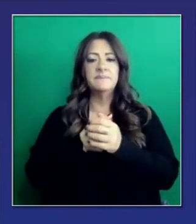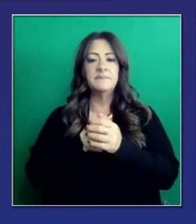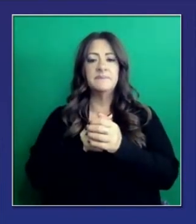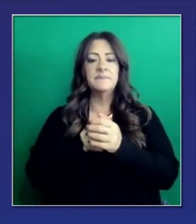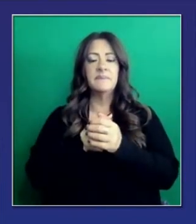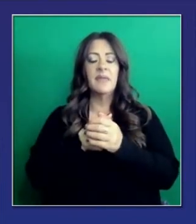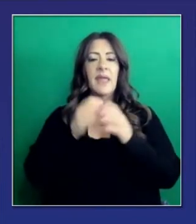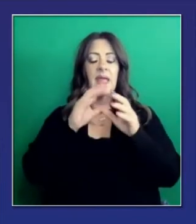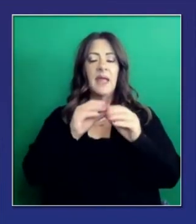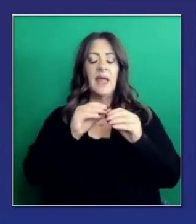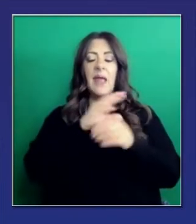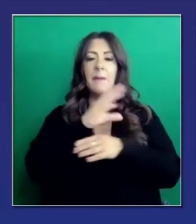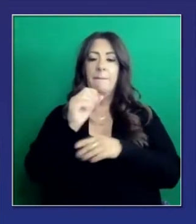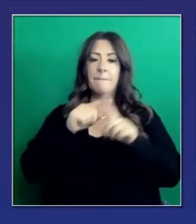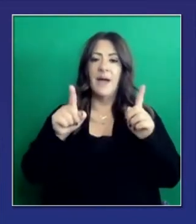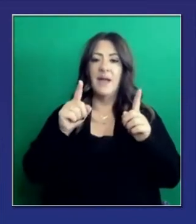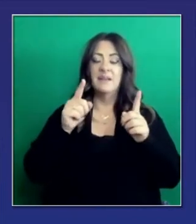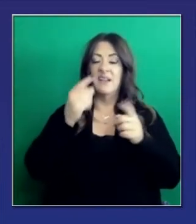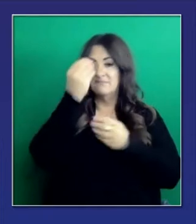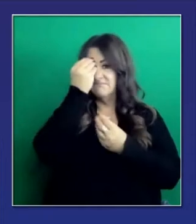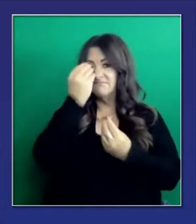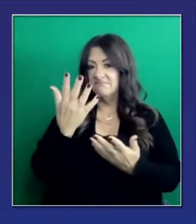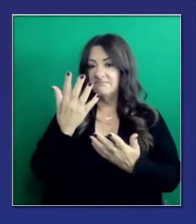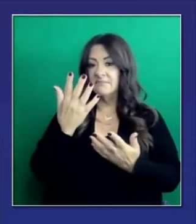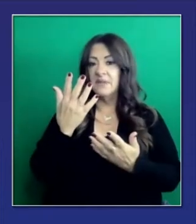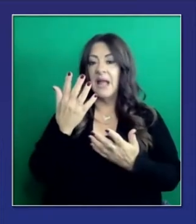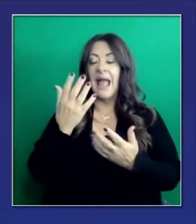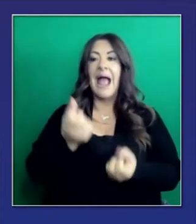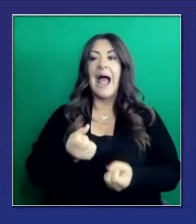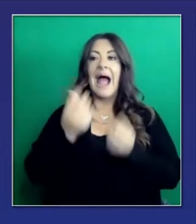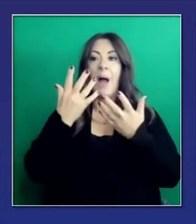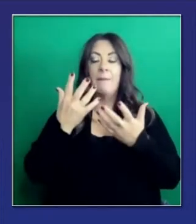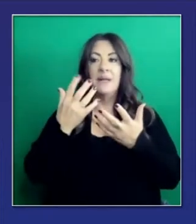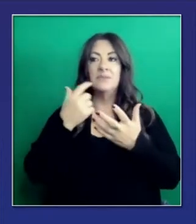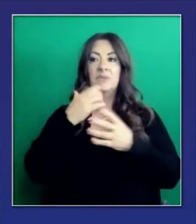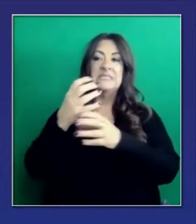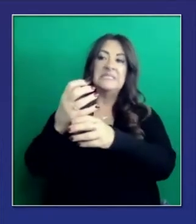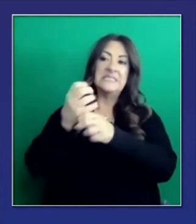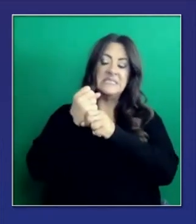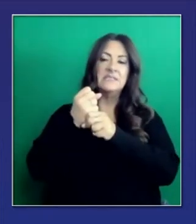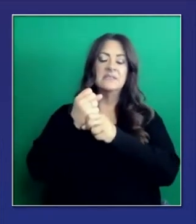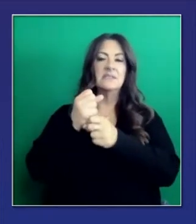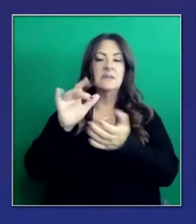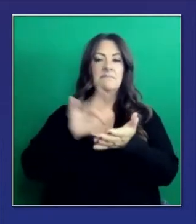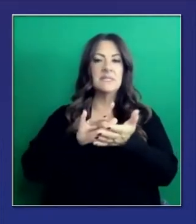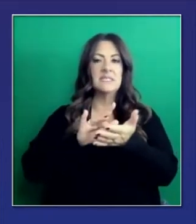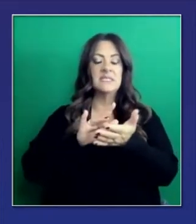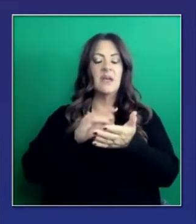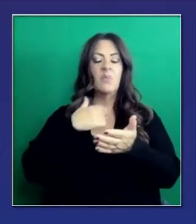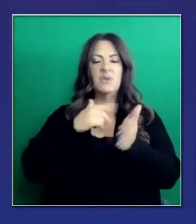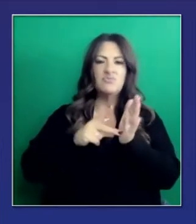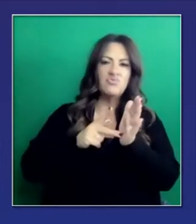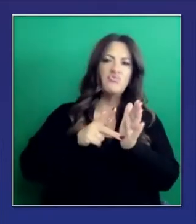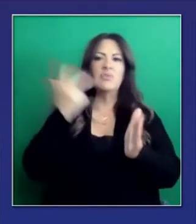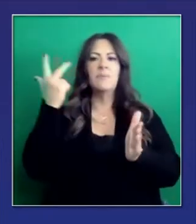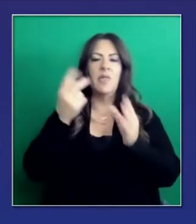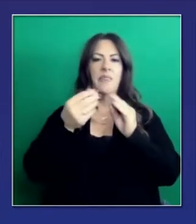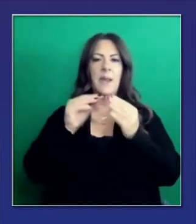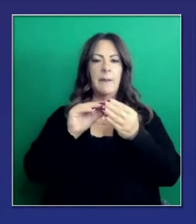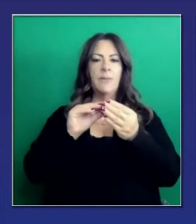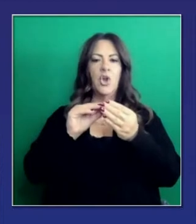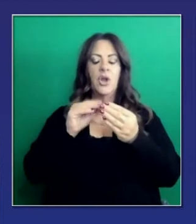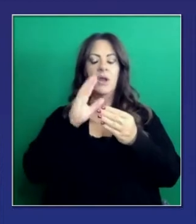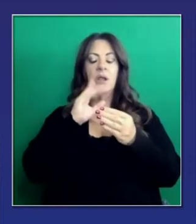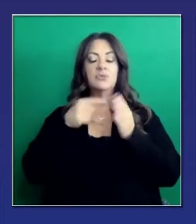la tasa de administración de las vacunas. Les mostraré ahora un cuadro que marca el periodo de